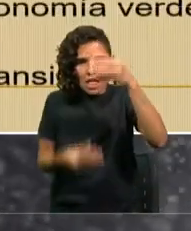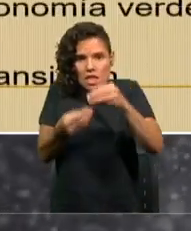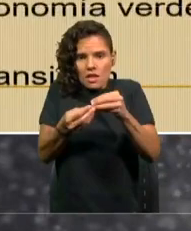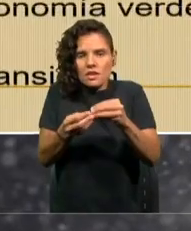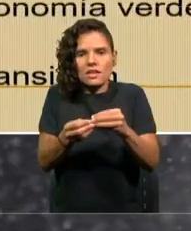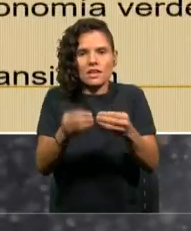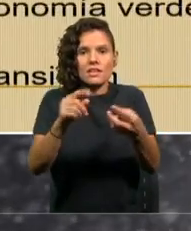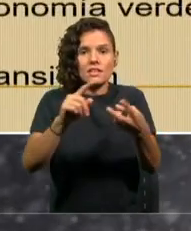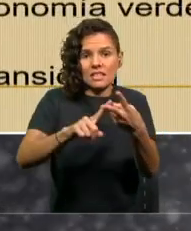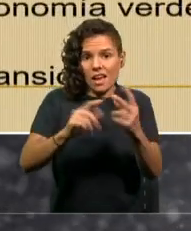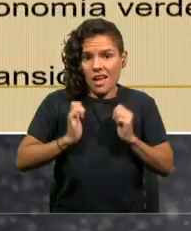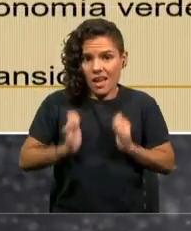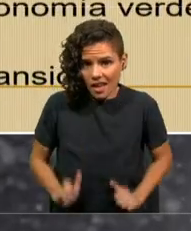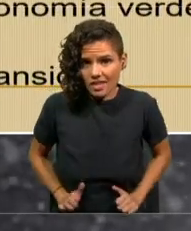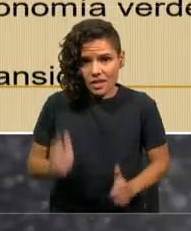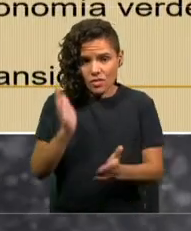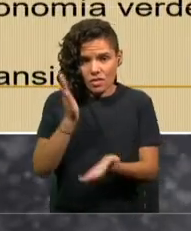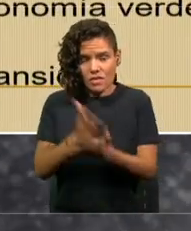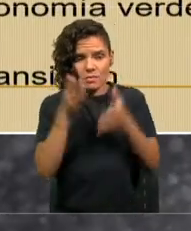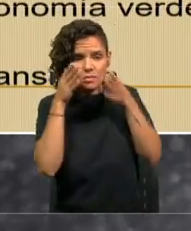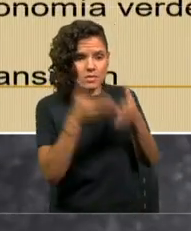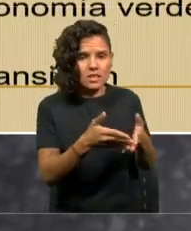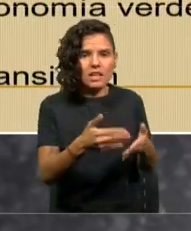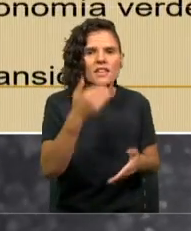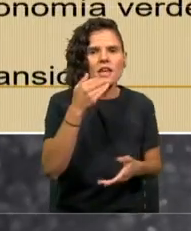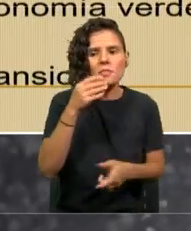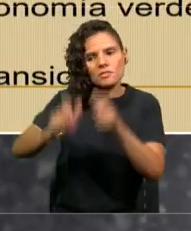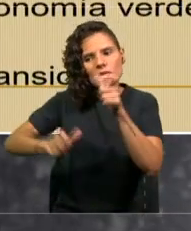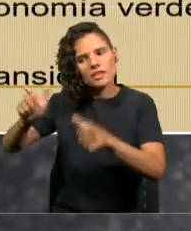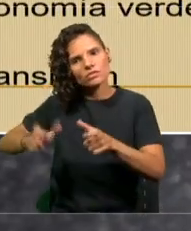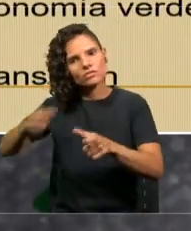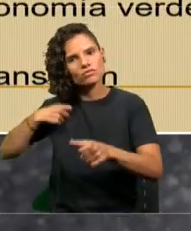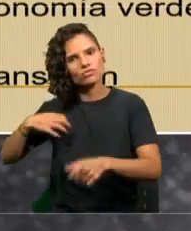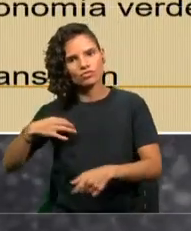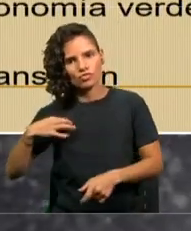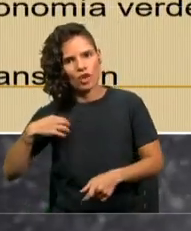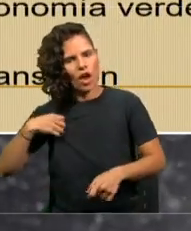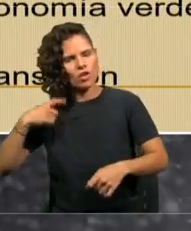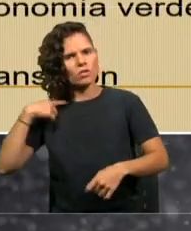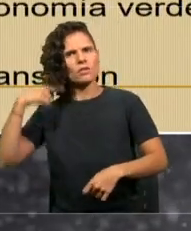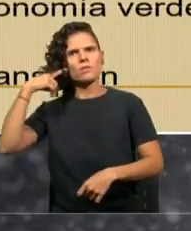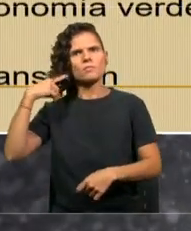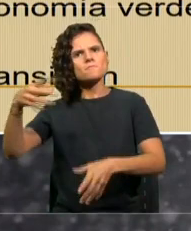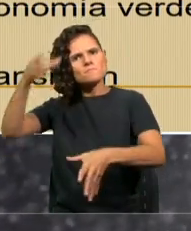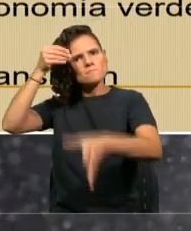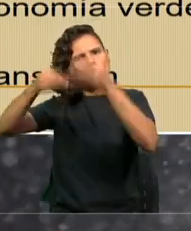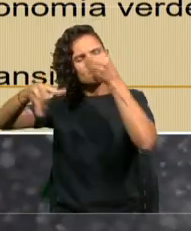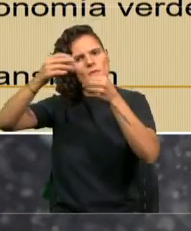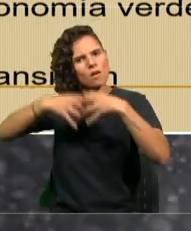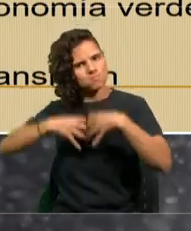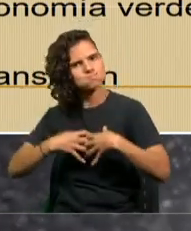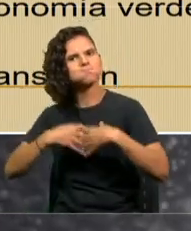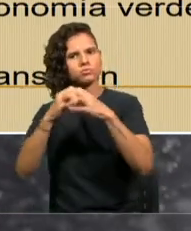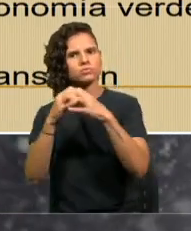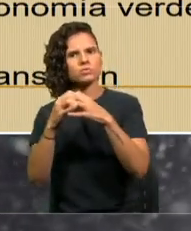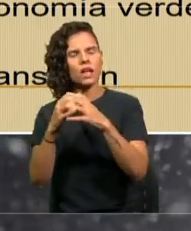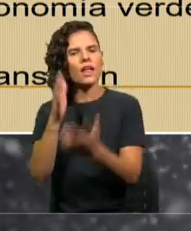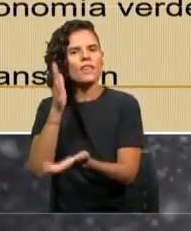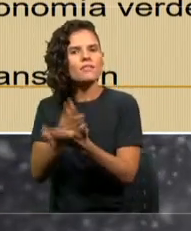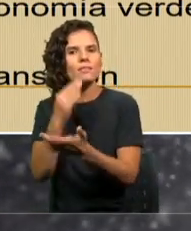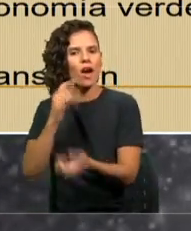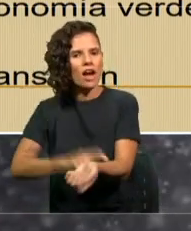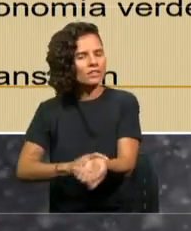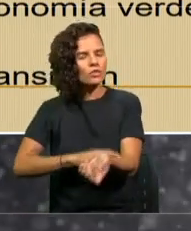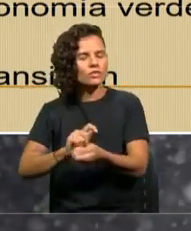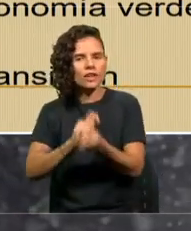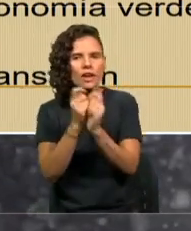Hay un tema de empoderamiento de los ciudadanos. Nosotros tenemos que cambiar nuestra actitud, pero también tenemos que